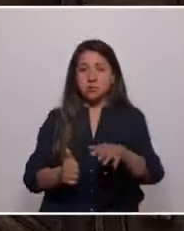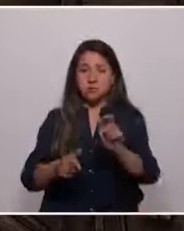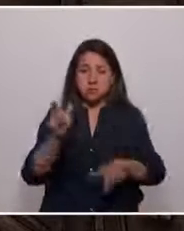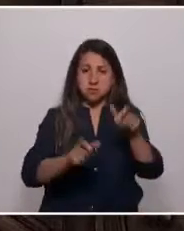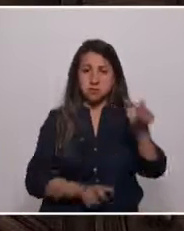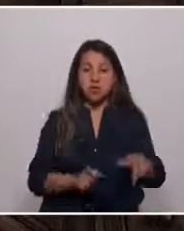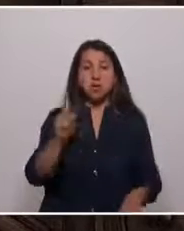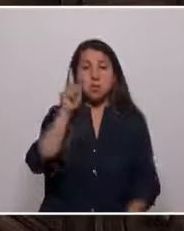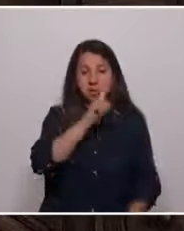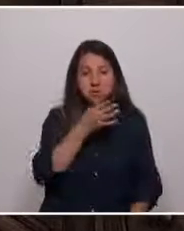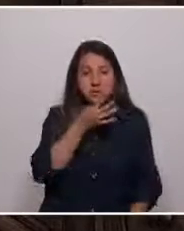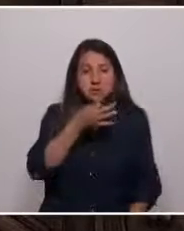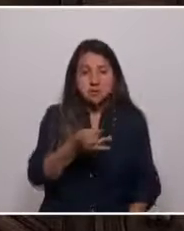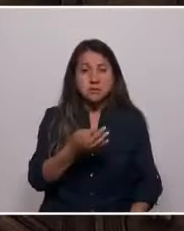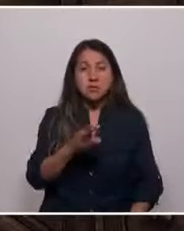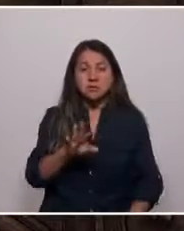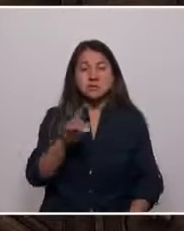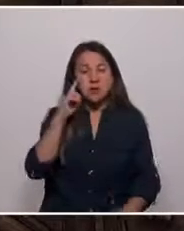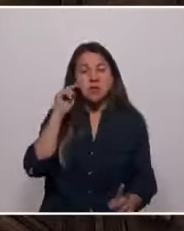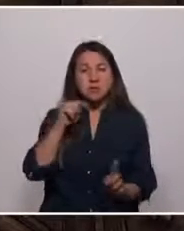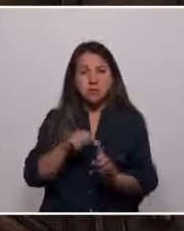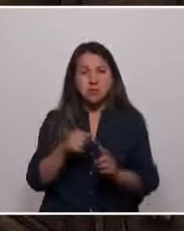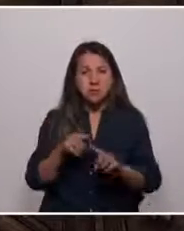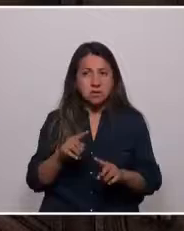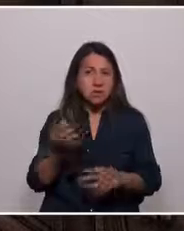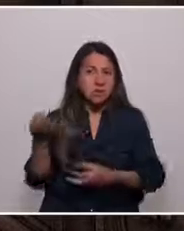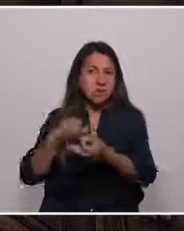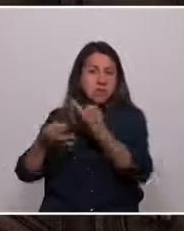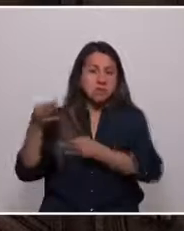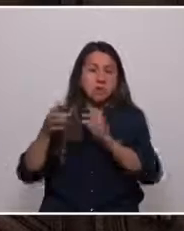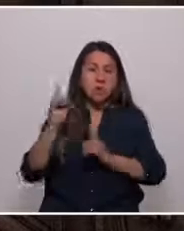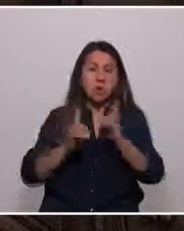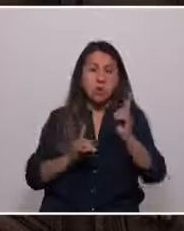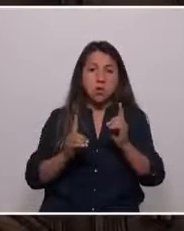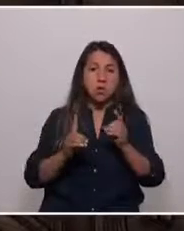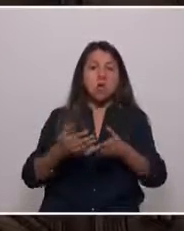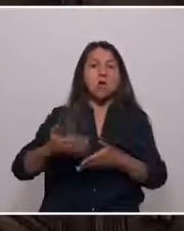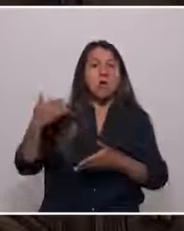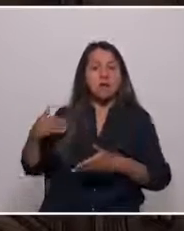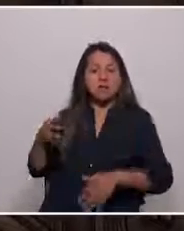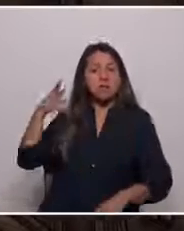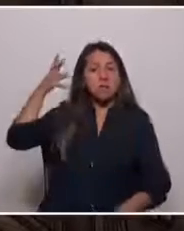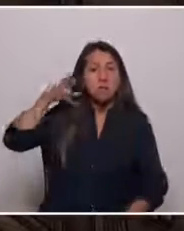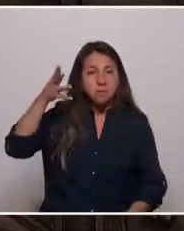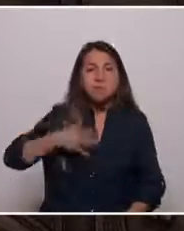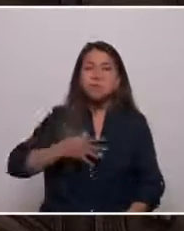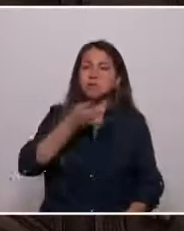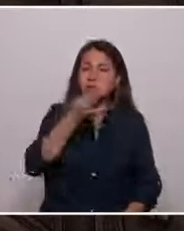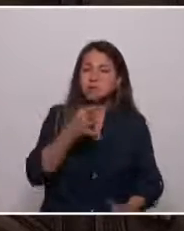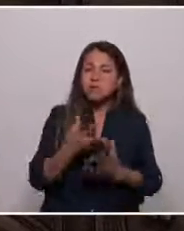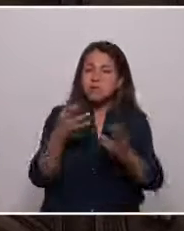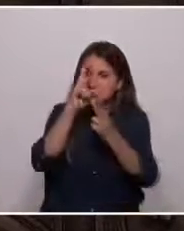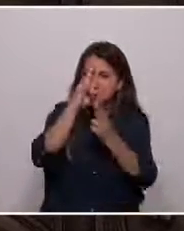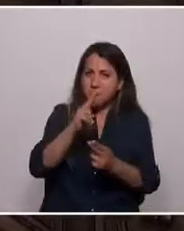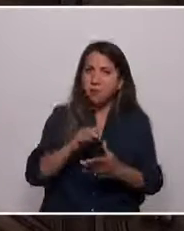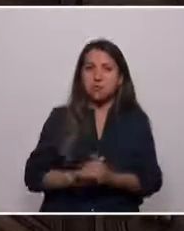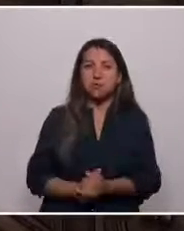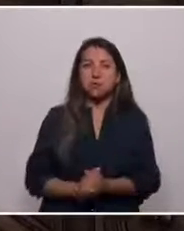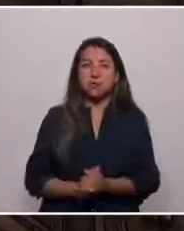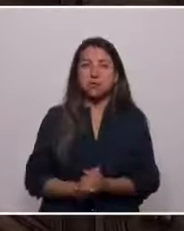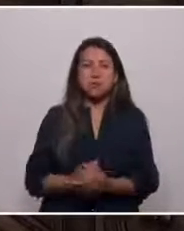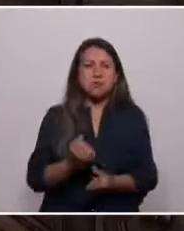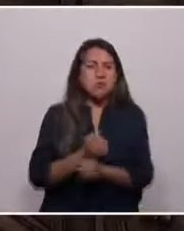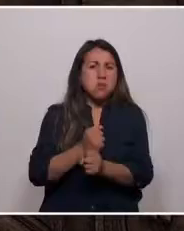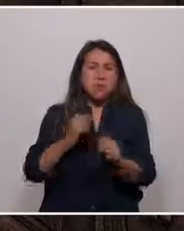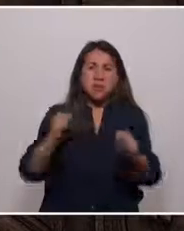Finalmente, y a propósito de lo que hemos escuchado en algunas intervenciones que me han antecedido, y lo digo esto con mucho respeto, no pueden